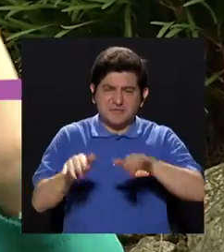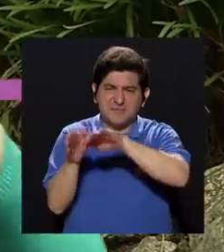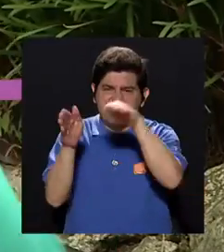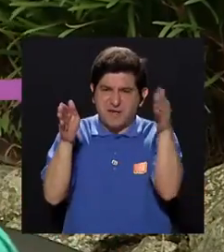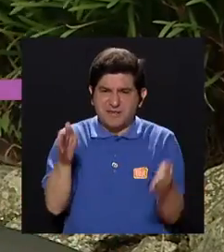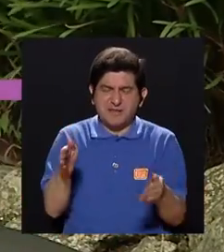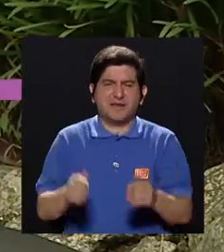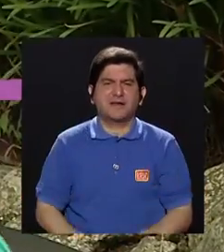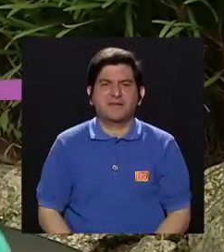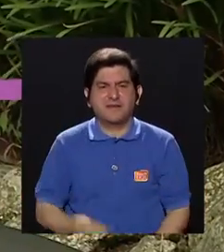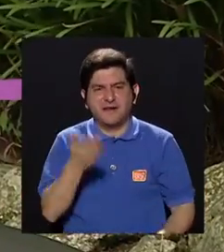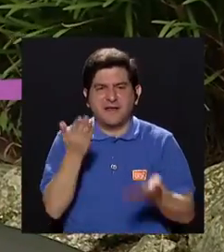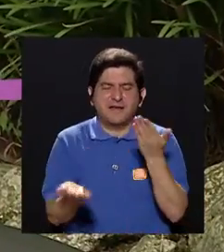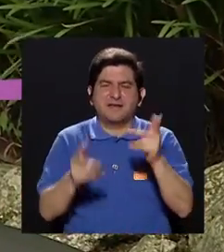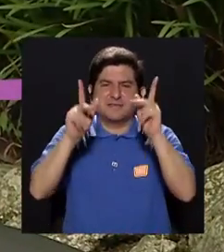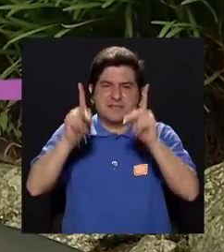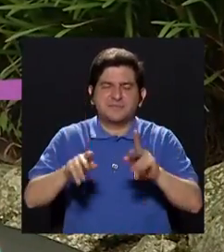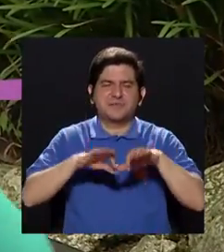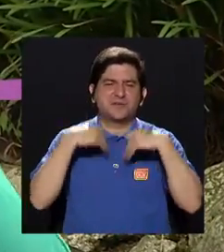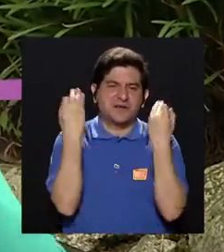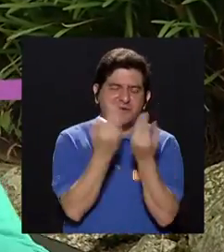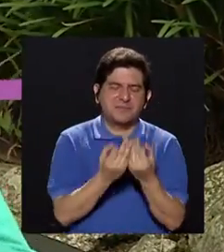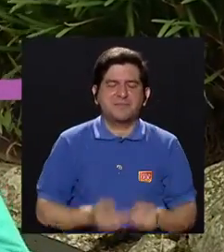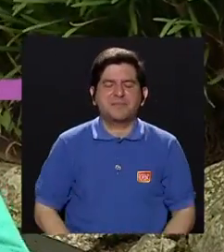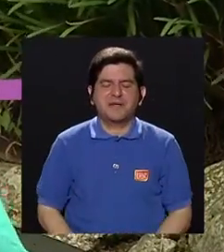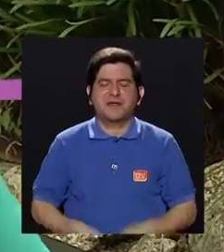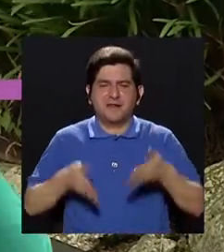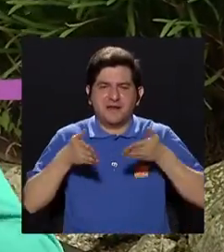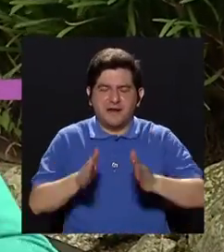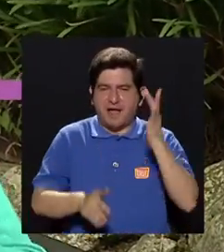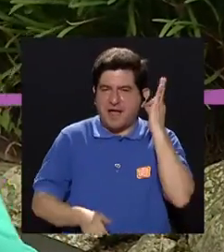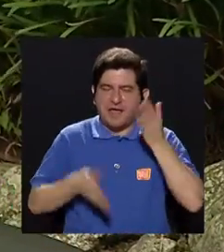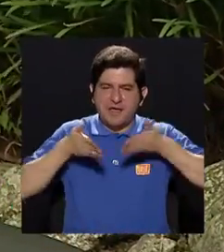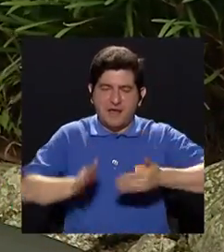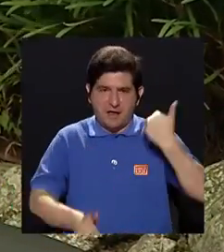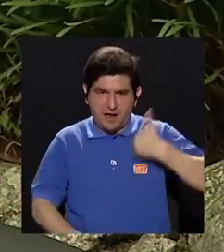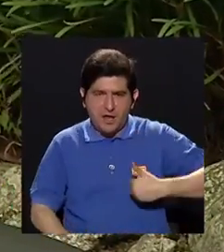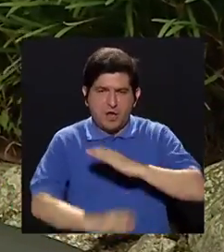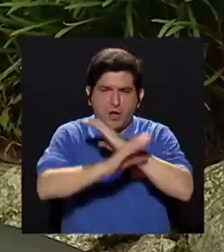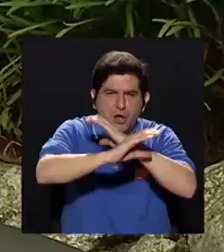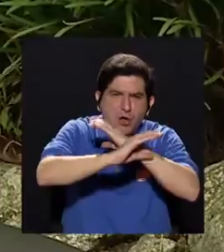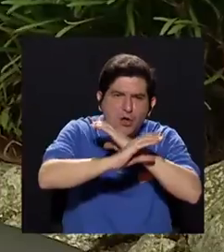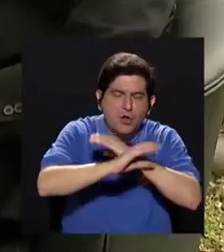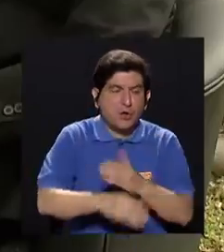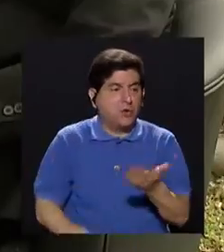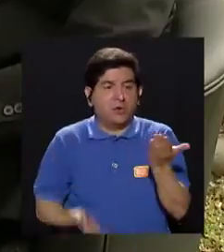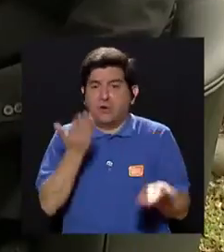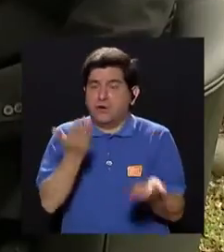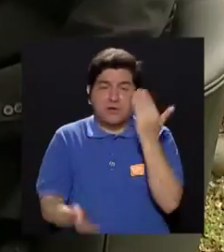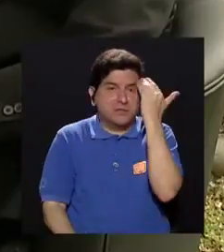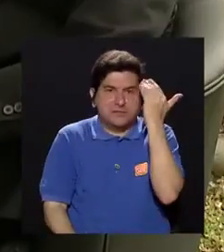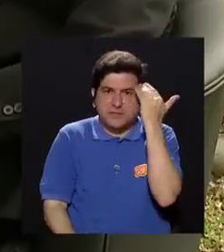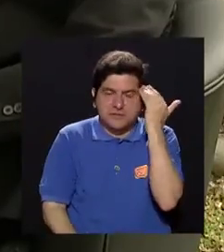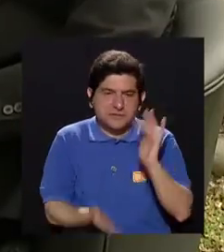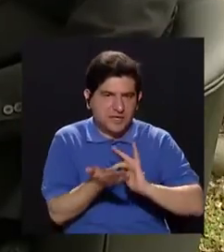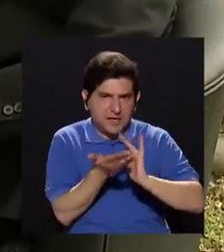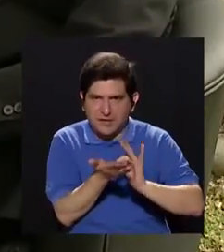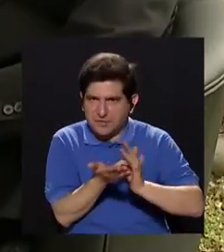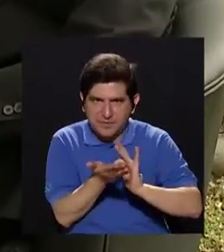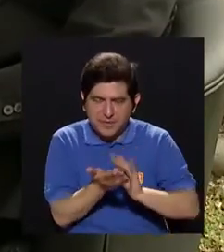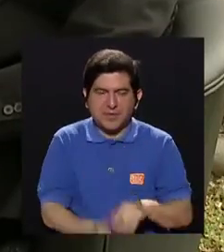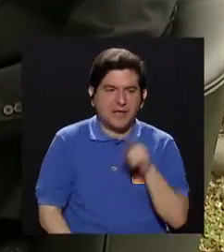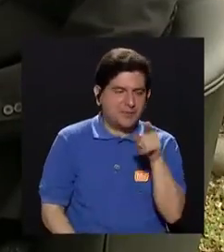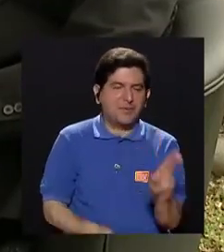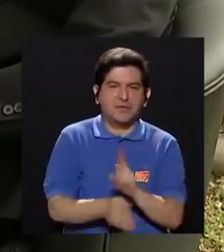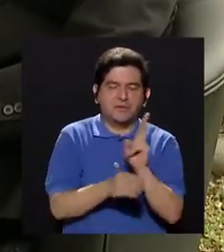hay este familiar o es por lo general esta hija o este hijo cuidador o cuidadora que se encarga y muchas veces se desconoce cuáles son los medicamentos que estaba